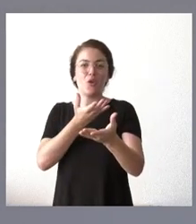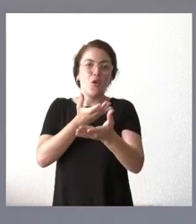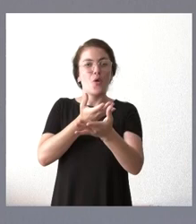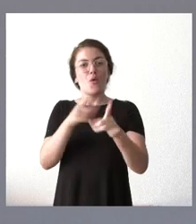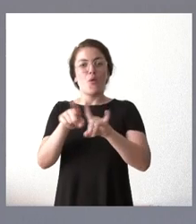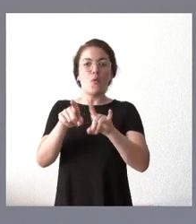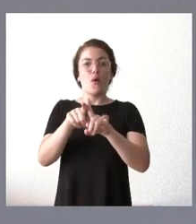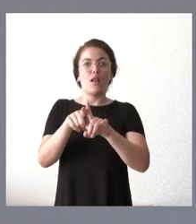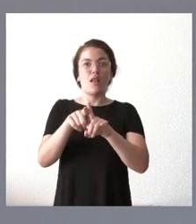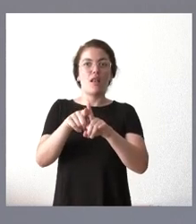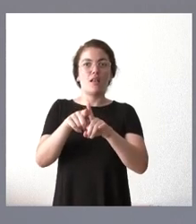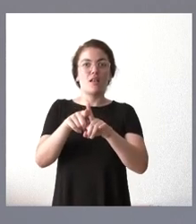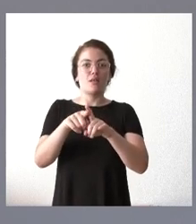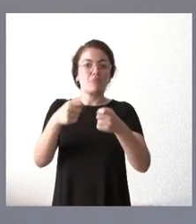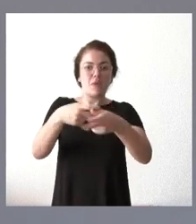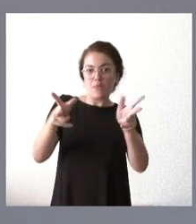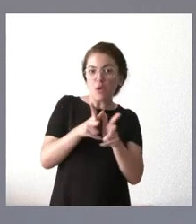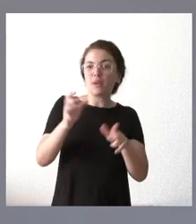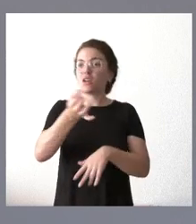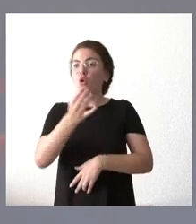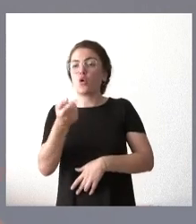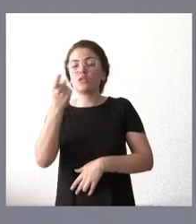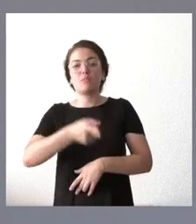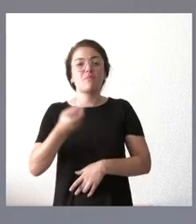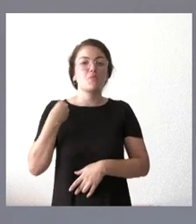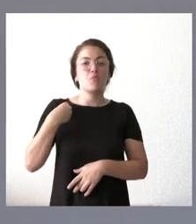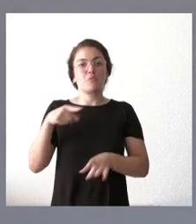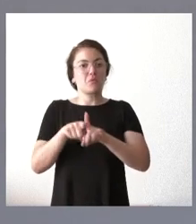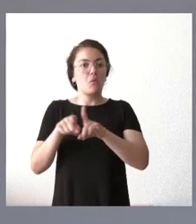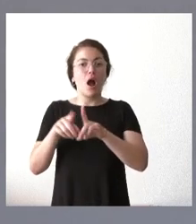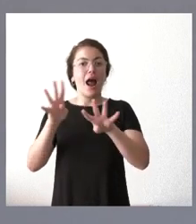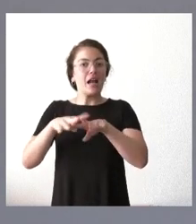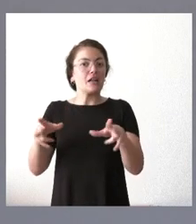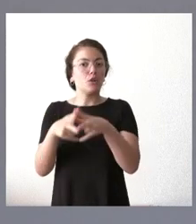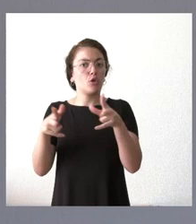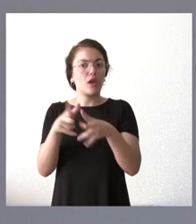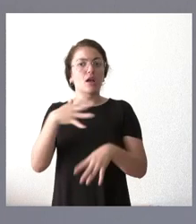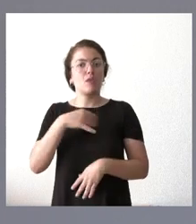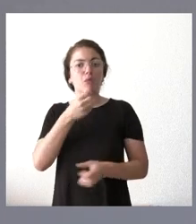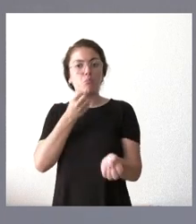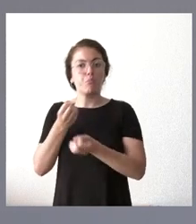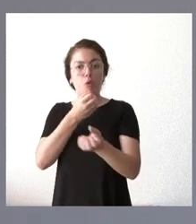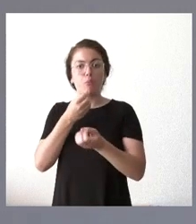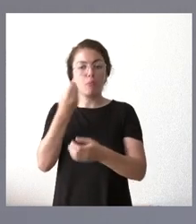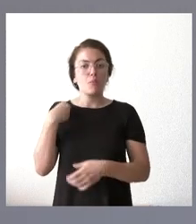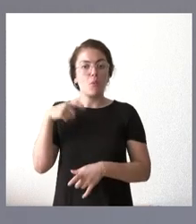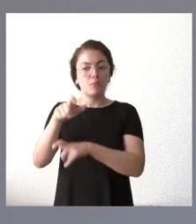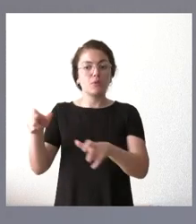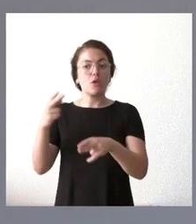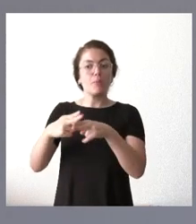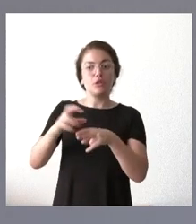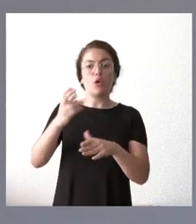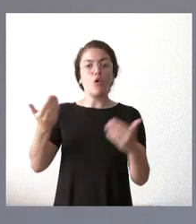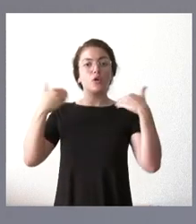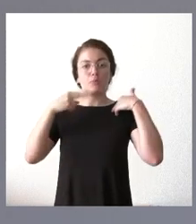menos ante preguntas de medios de comunicación o lo que pueda ser también la presencia en las redes sociales que muchos políticos o responsables públicos en un